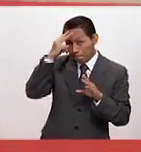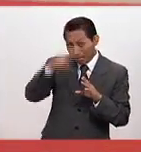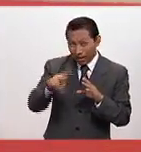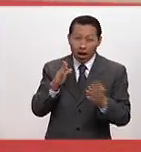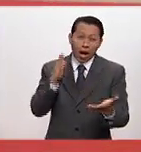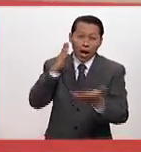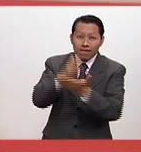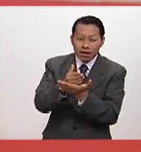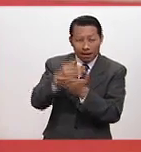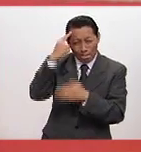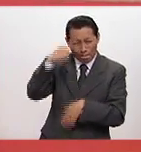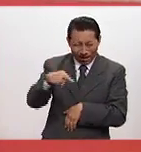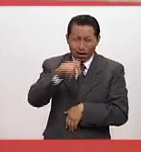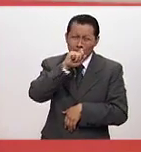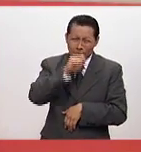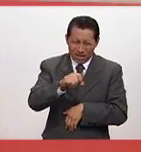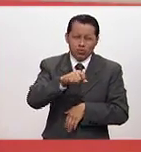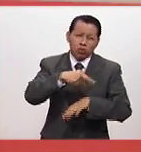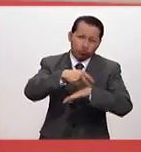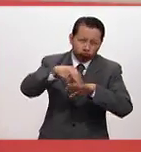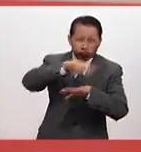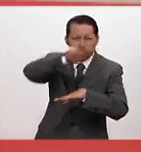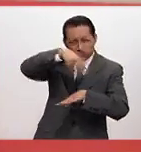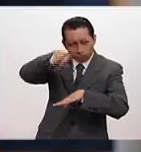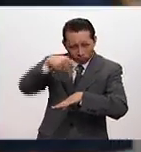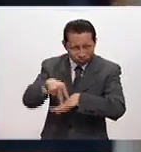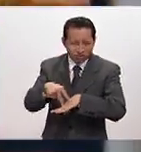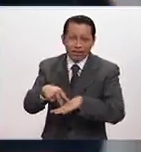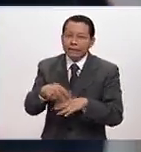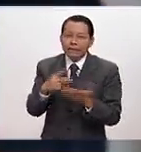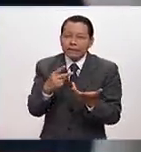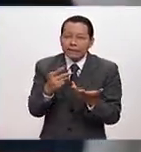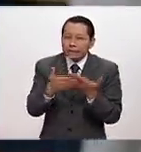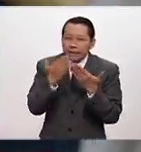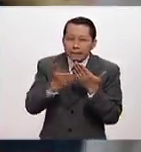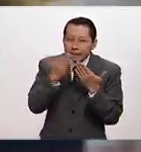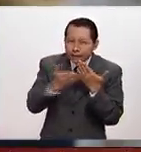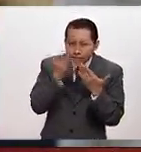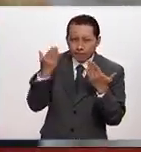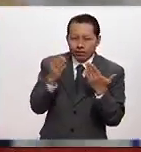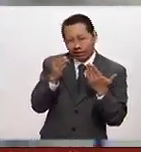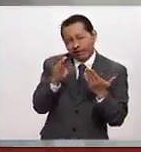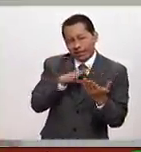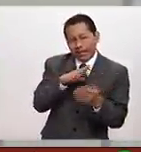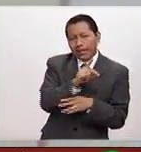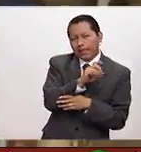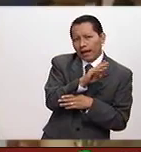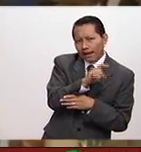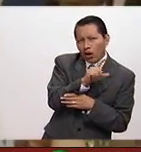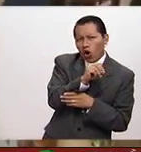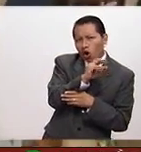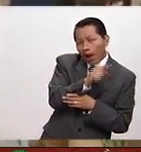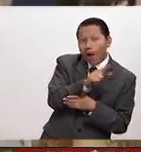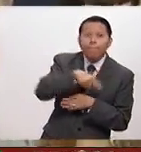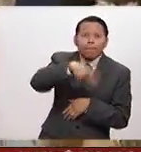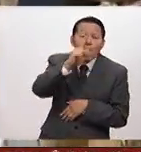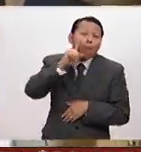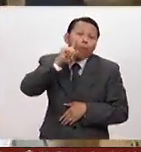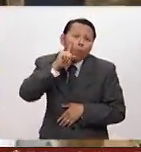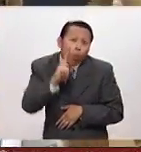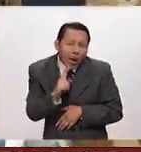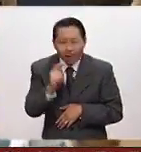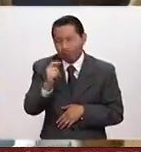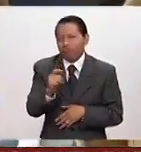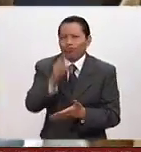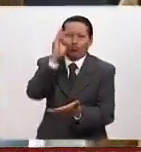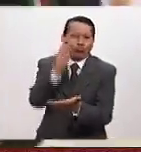en gimnasia. Es la única mexicana que fue en la rama de Abonil, si fue Daniel Corral. Pero estamos hablando de mujer, es la única que fue a participar, algo que no